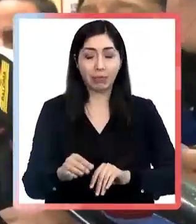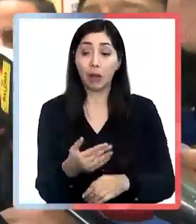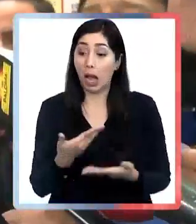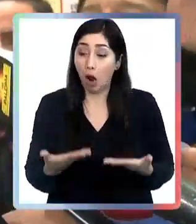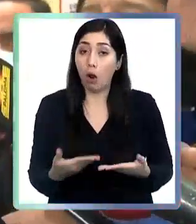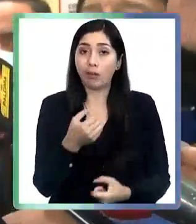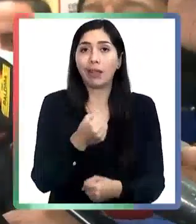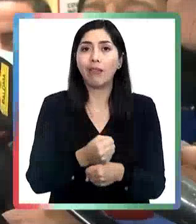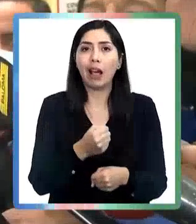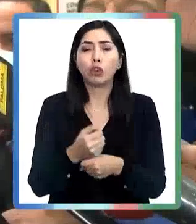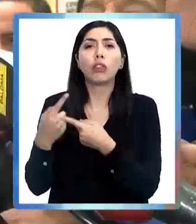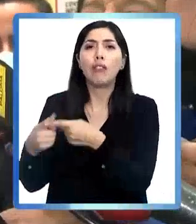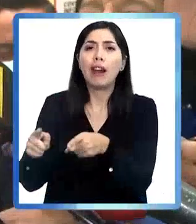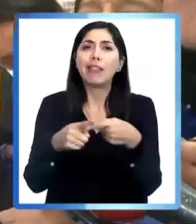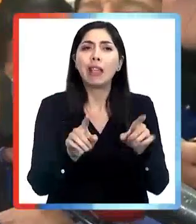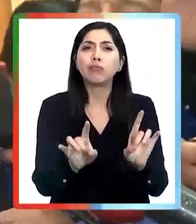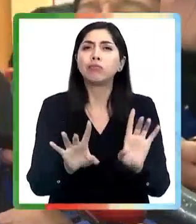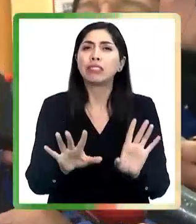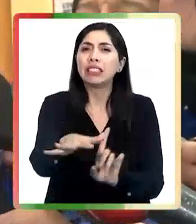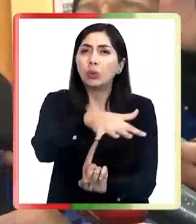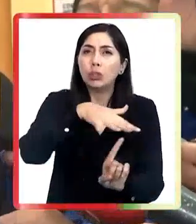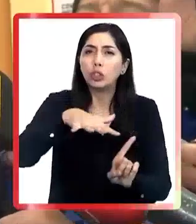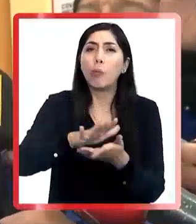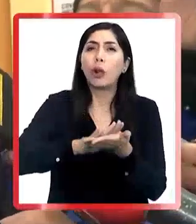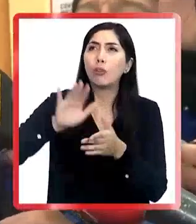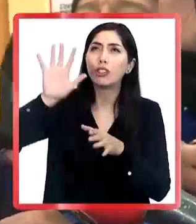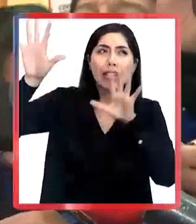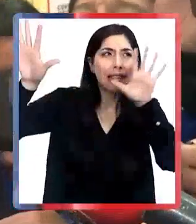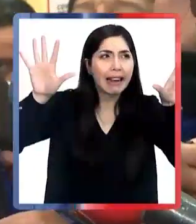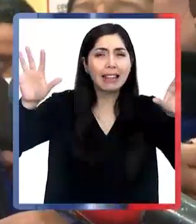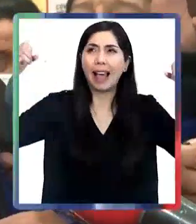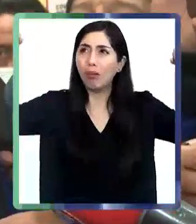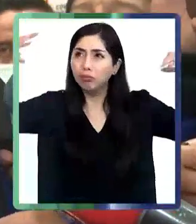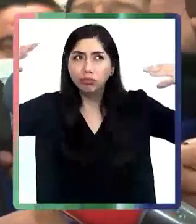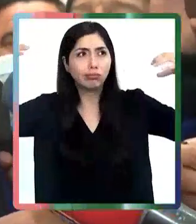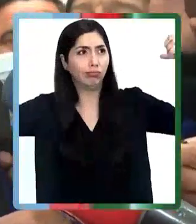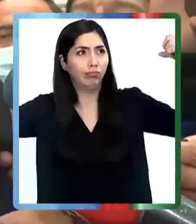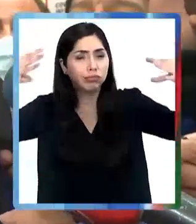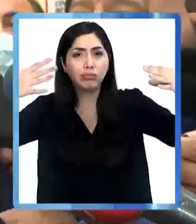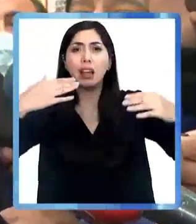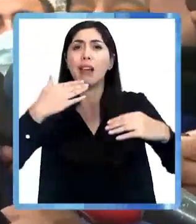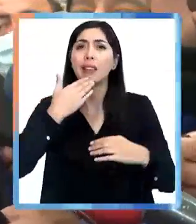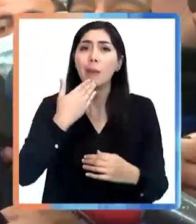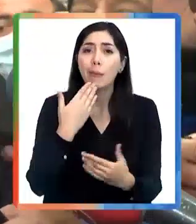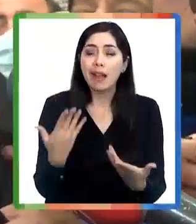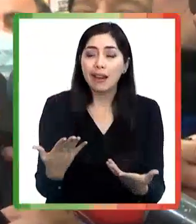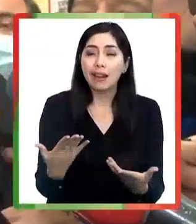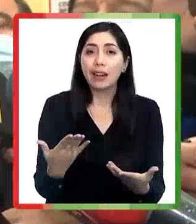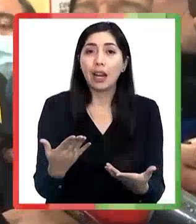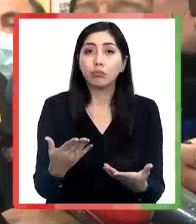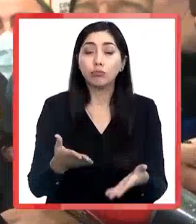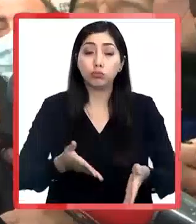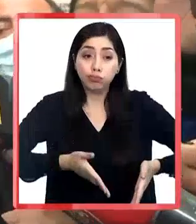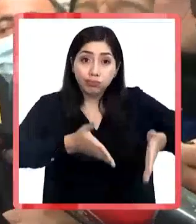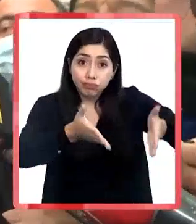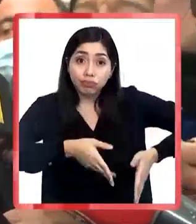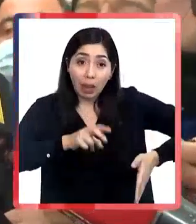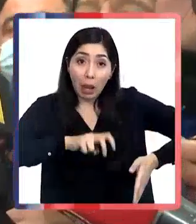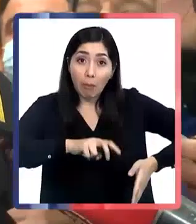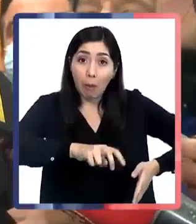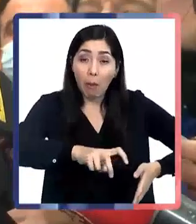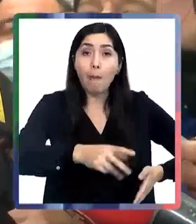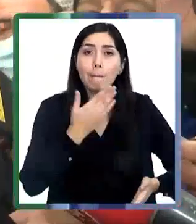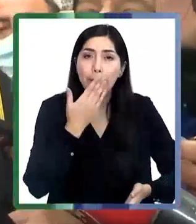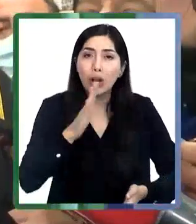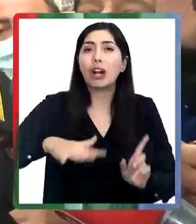estamos trabajando también con factores situacionales de esa relación con la señalética, alumbrado, en condiciones del refugio peatonal. Tratar de mejorar